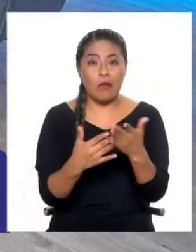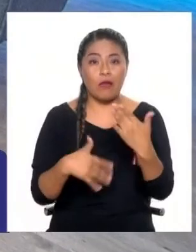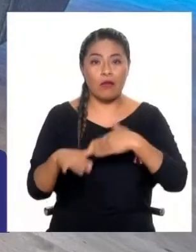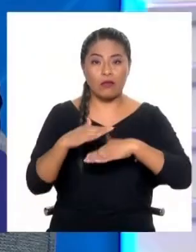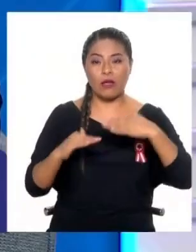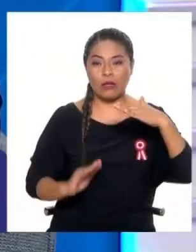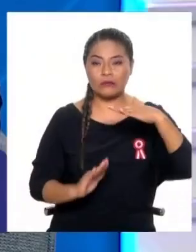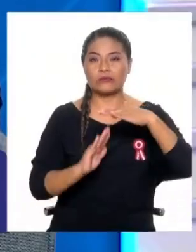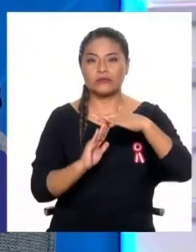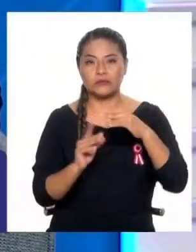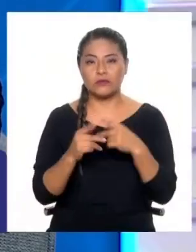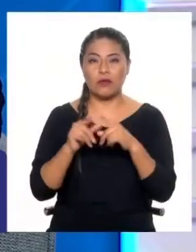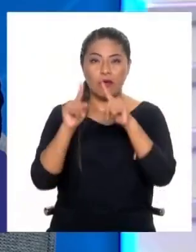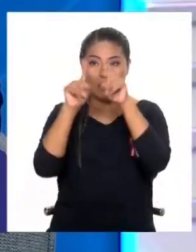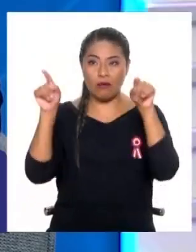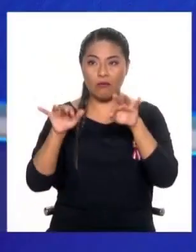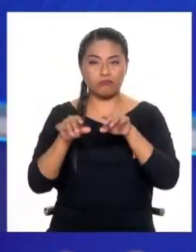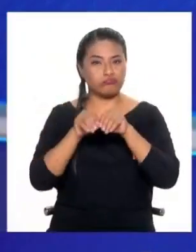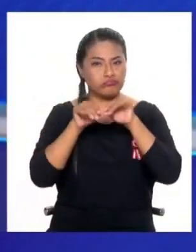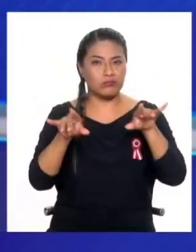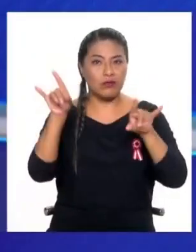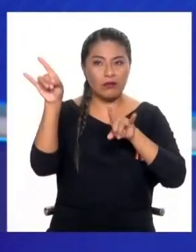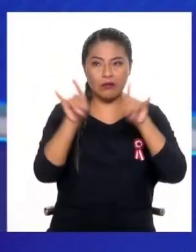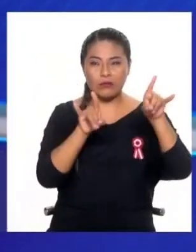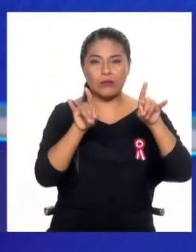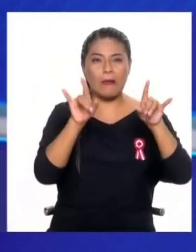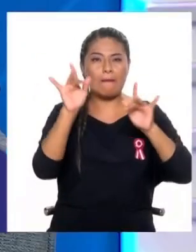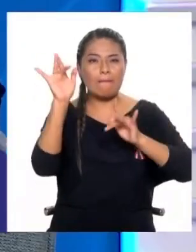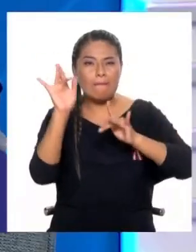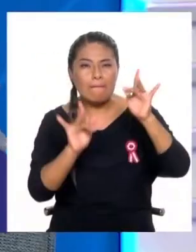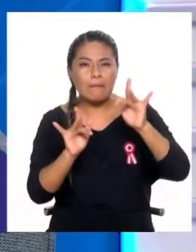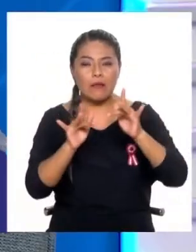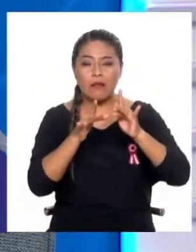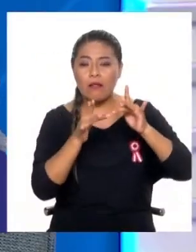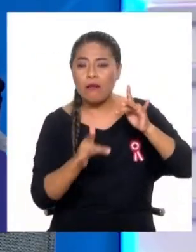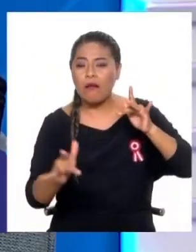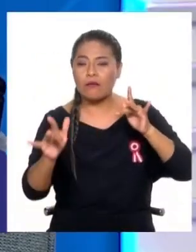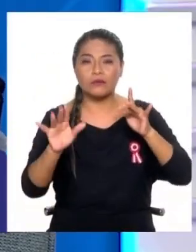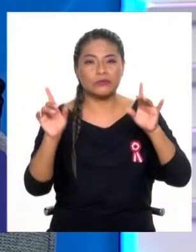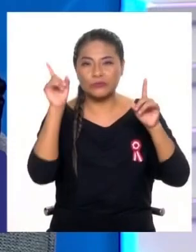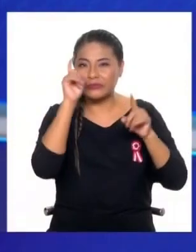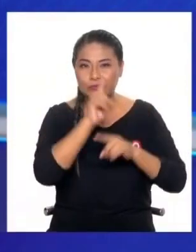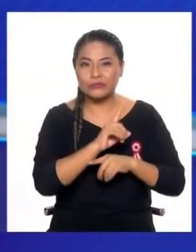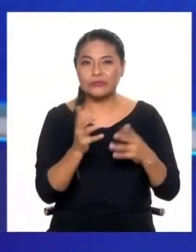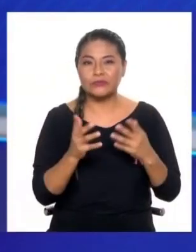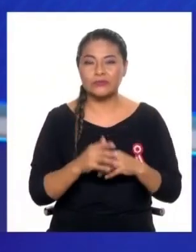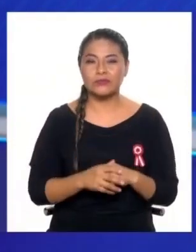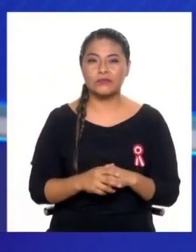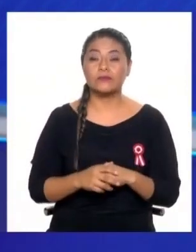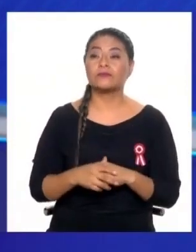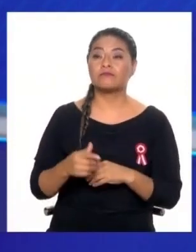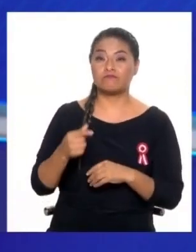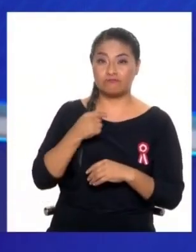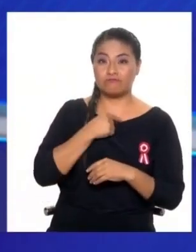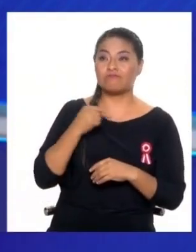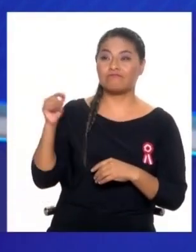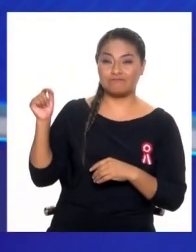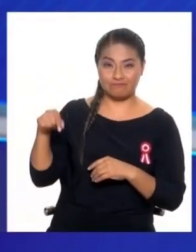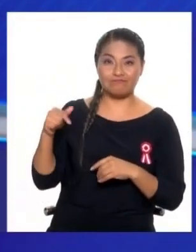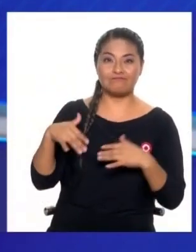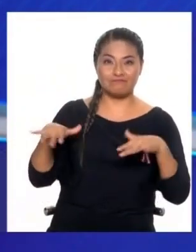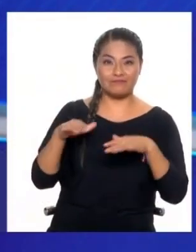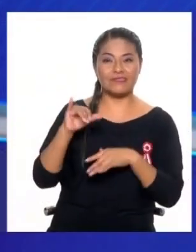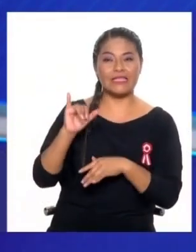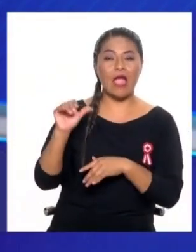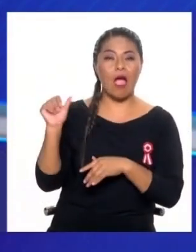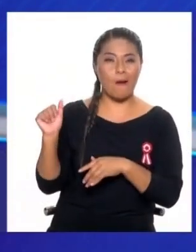hay brechas digitales, todavía no hay mucha cobertura en algunos lugares. ¿Qué debería pasar? O por ahí va la zona. Hay una frase que a me gusta mucho y es decir, la inteligencia artificial